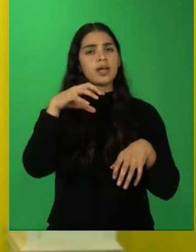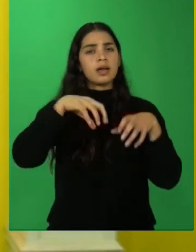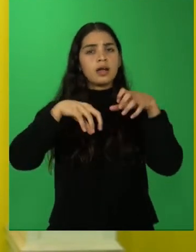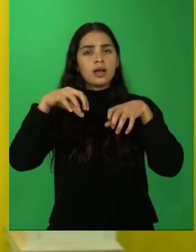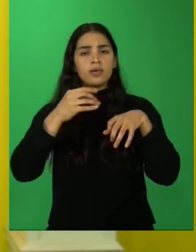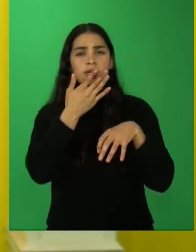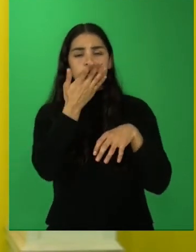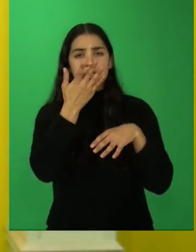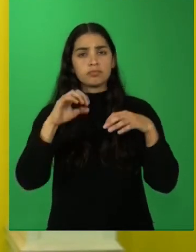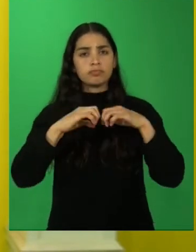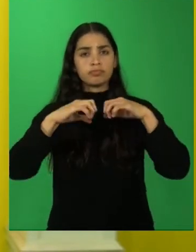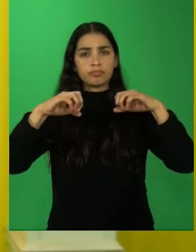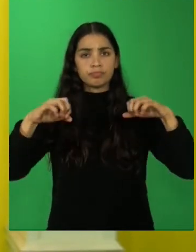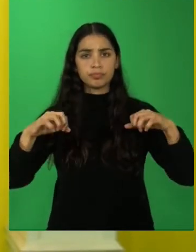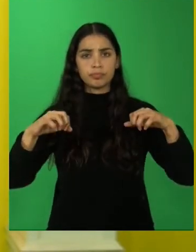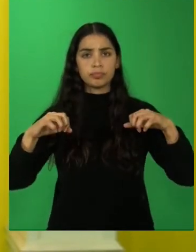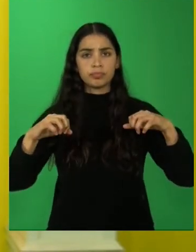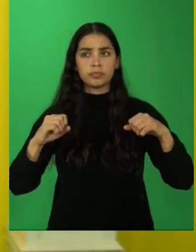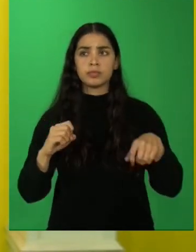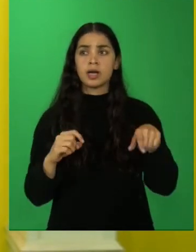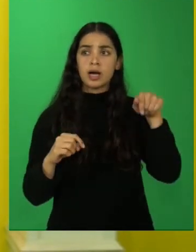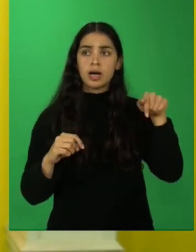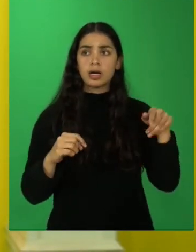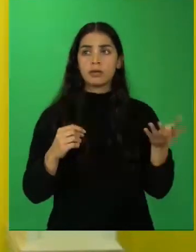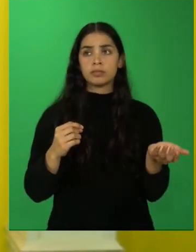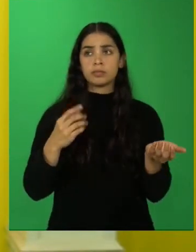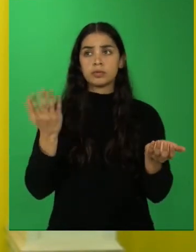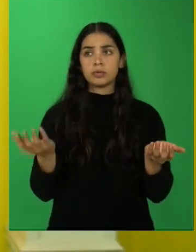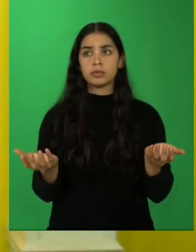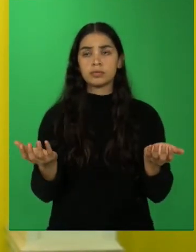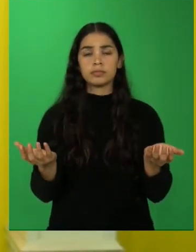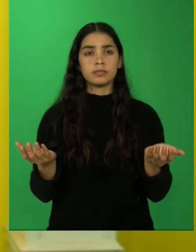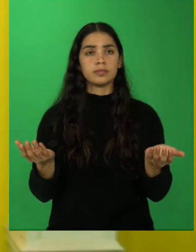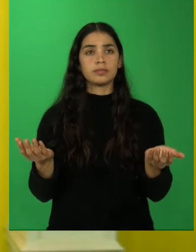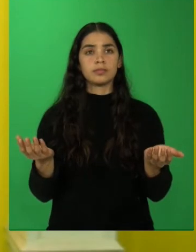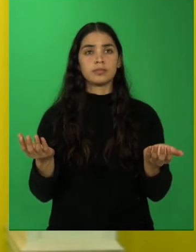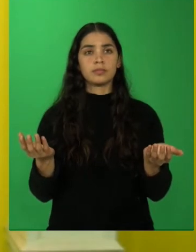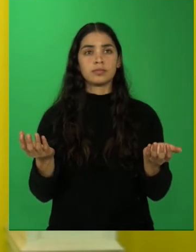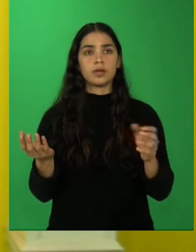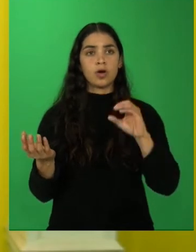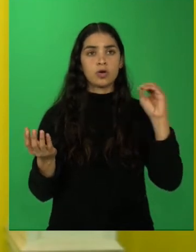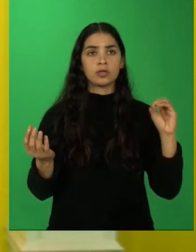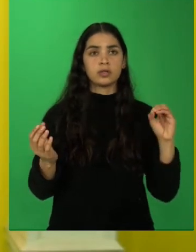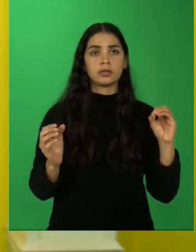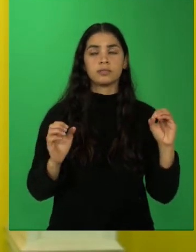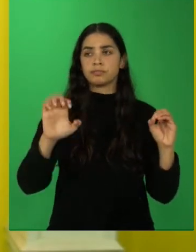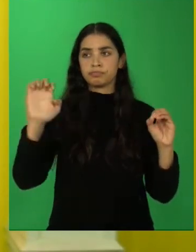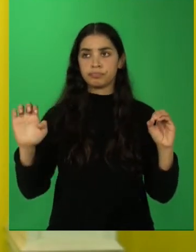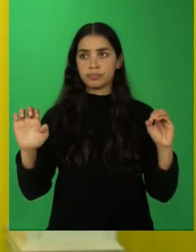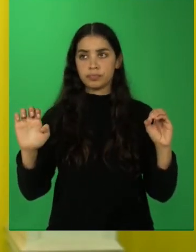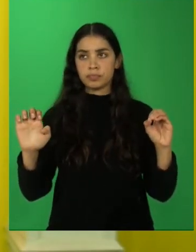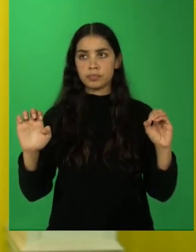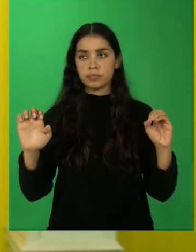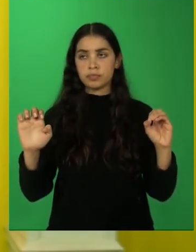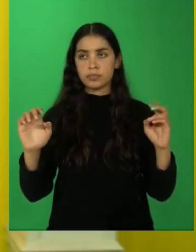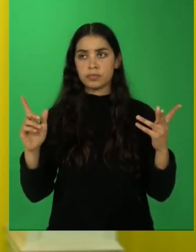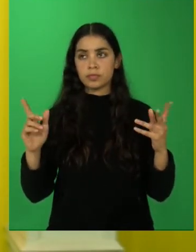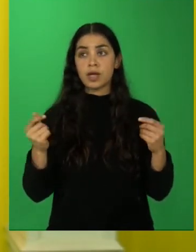divide en dos áreas, en el área oriental y el área occidental. Además, está